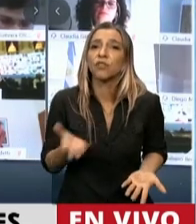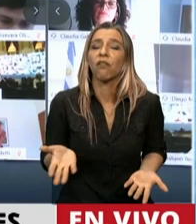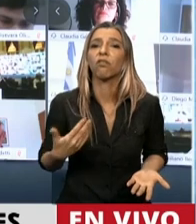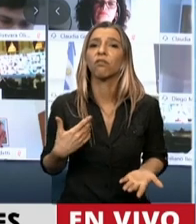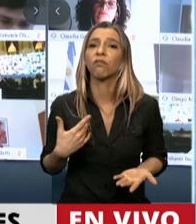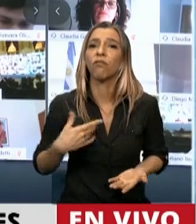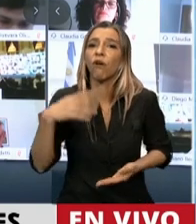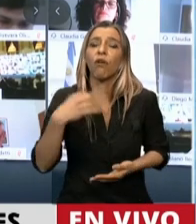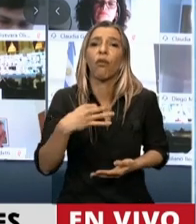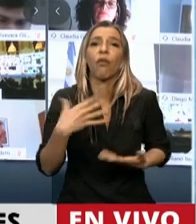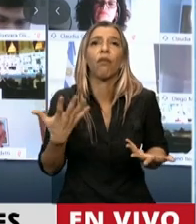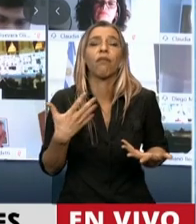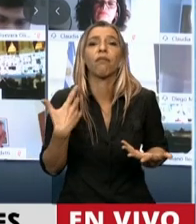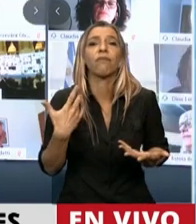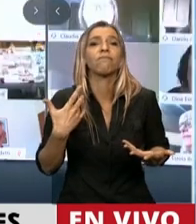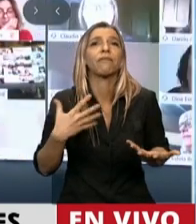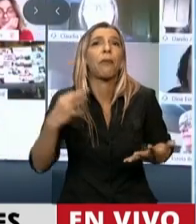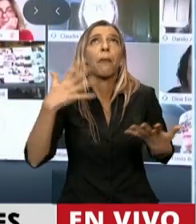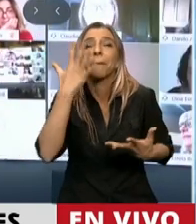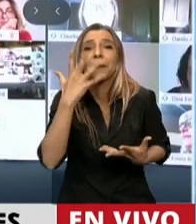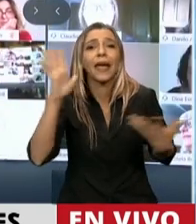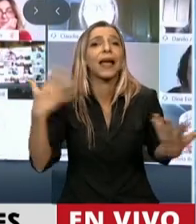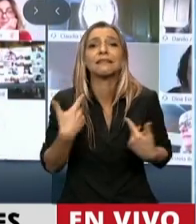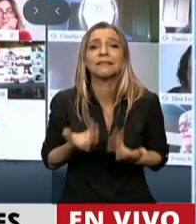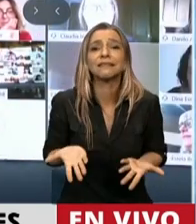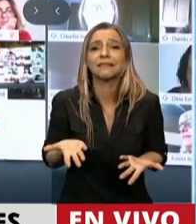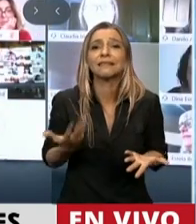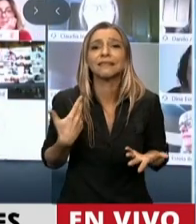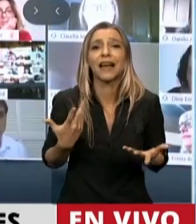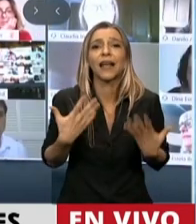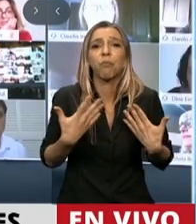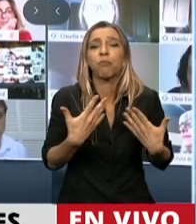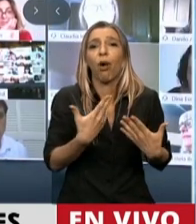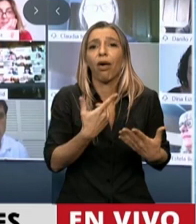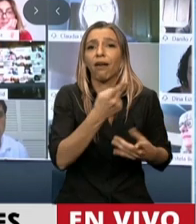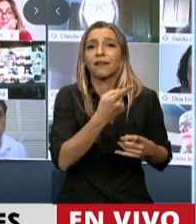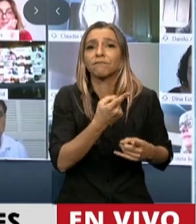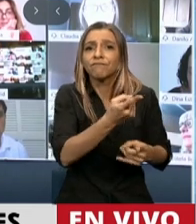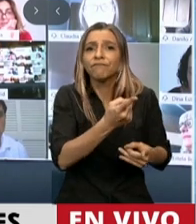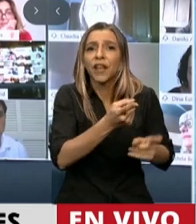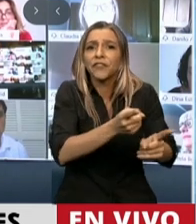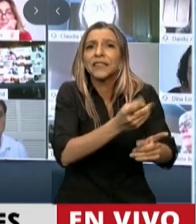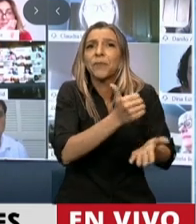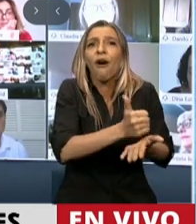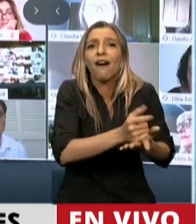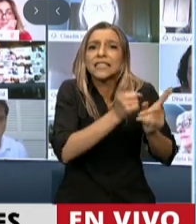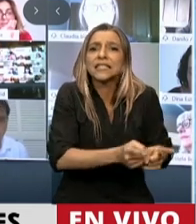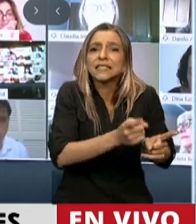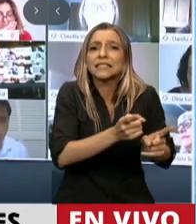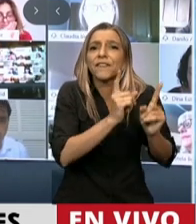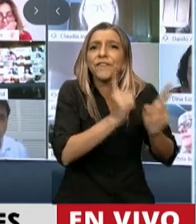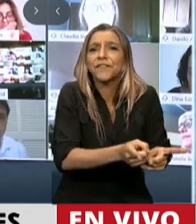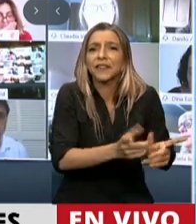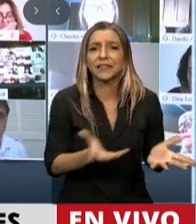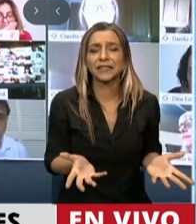homenaje y decirle a los trabajadores rurales, como juré ese día que juré, que juro por la memoria de Ernesto